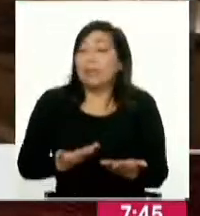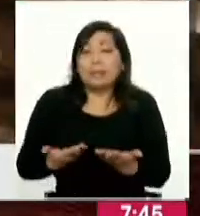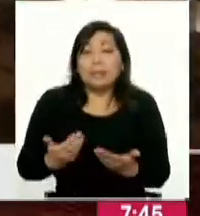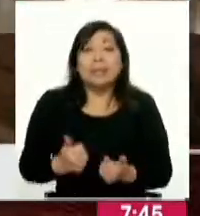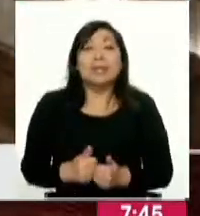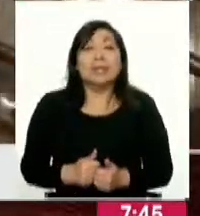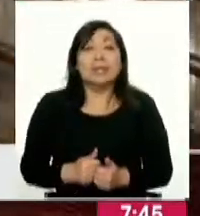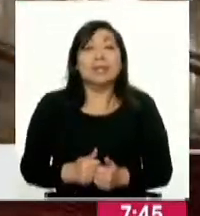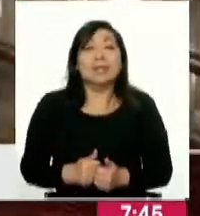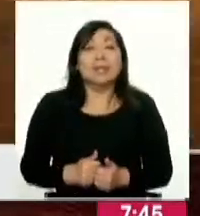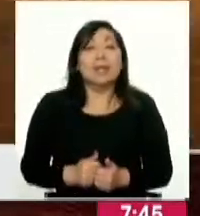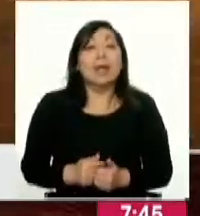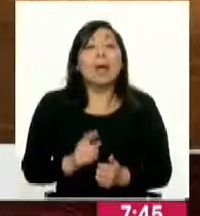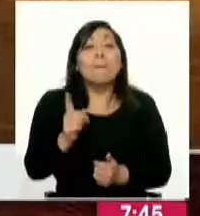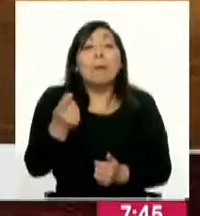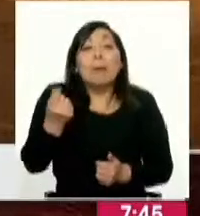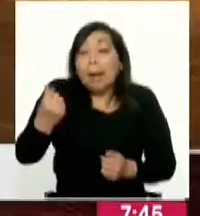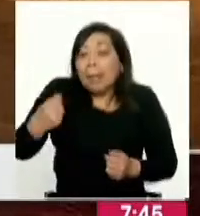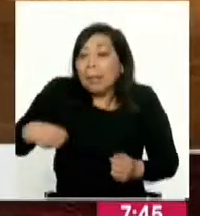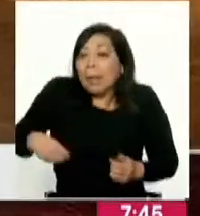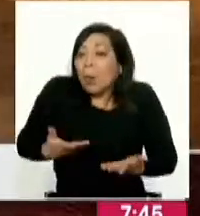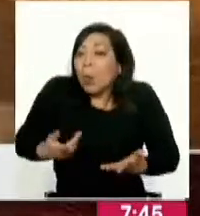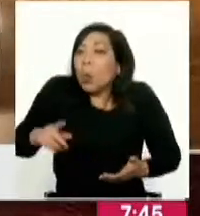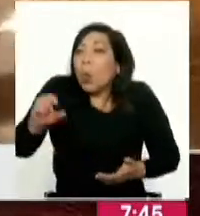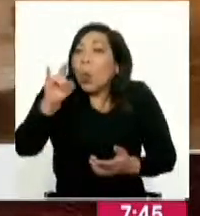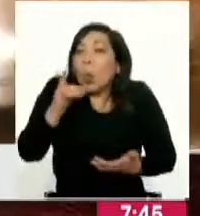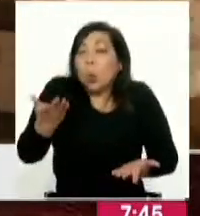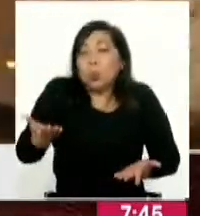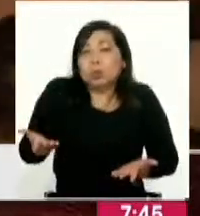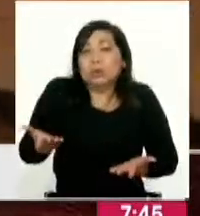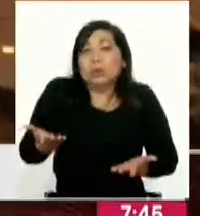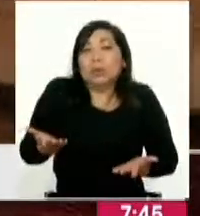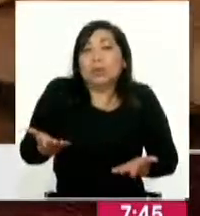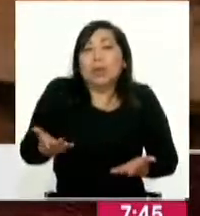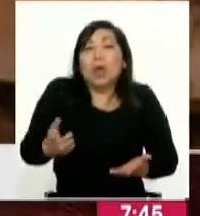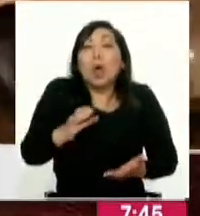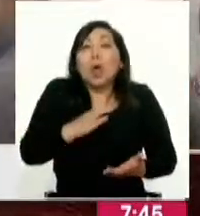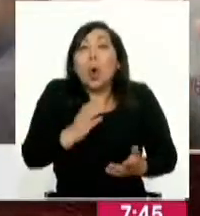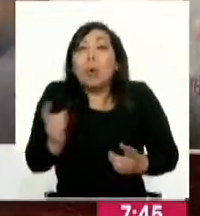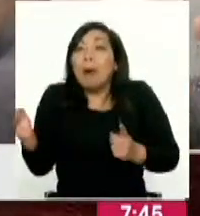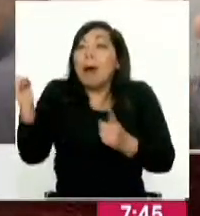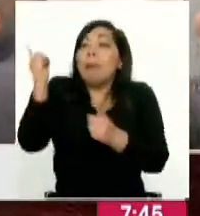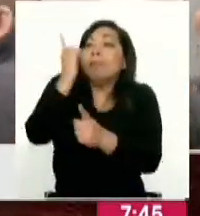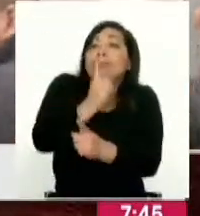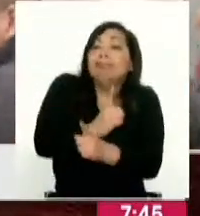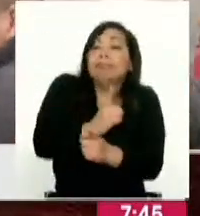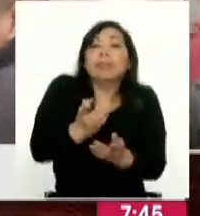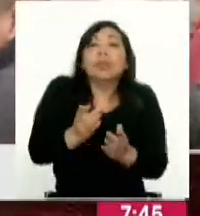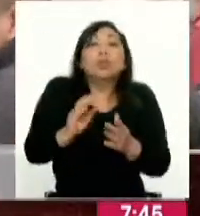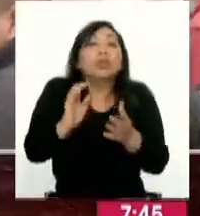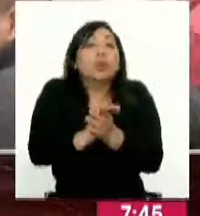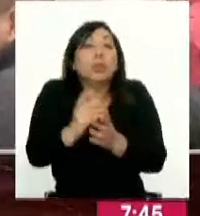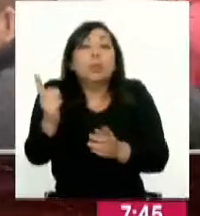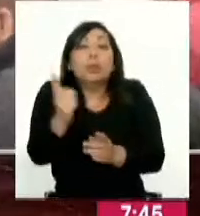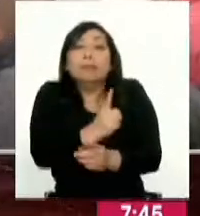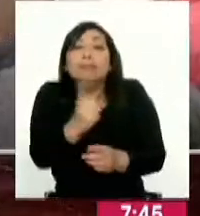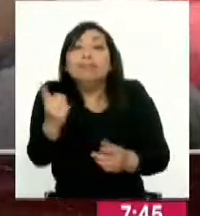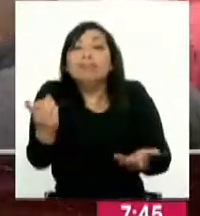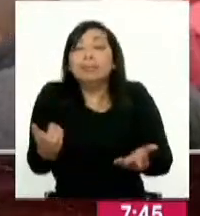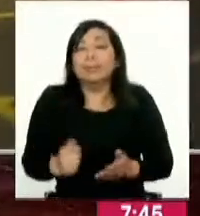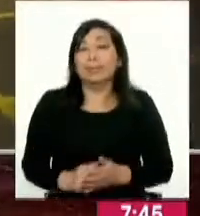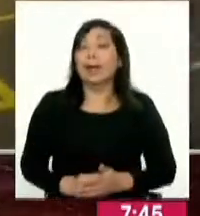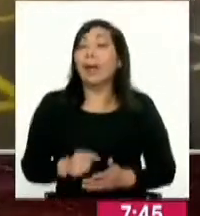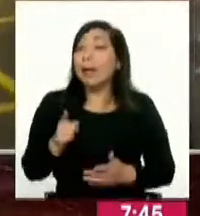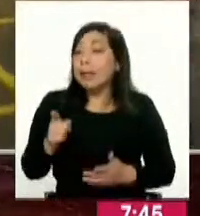ese subsidio a su bolsillo al que está usando desde comas desde carabahillo se va a chorrillos a trabajar y gana mil